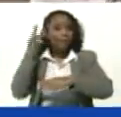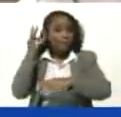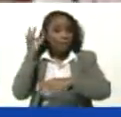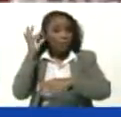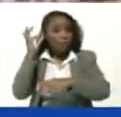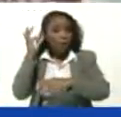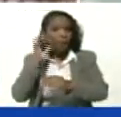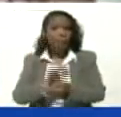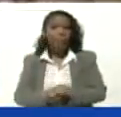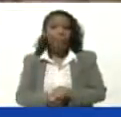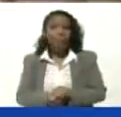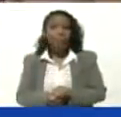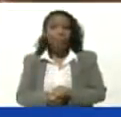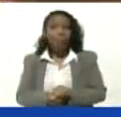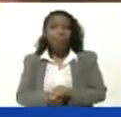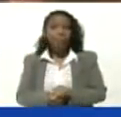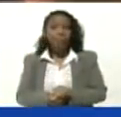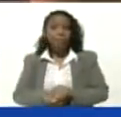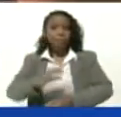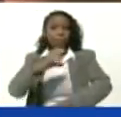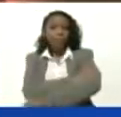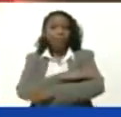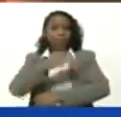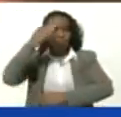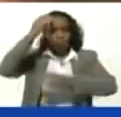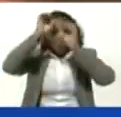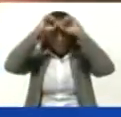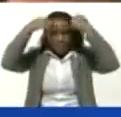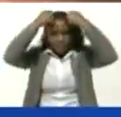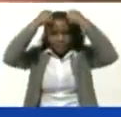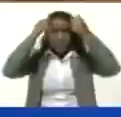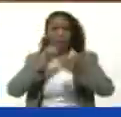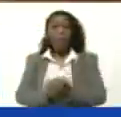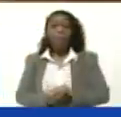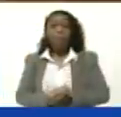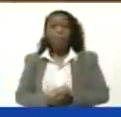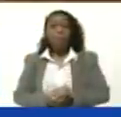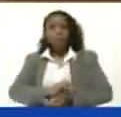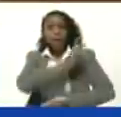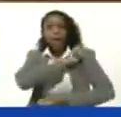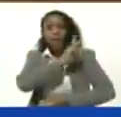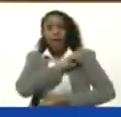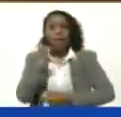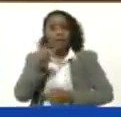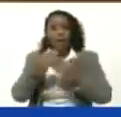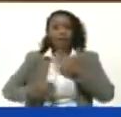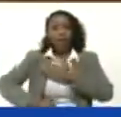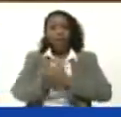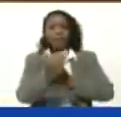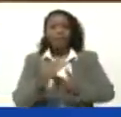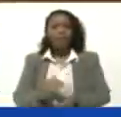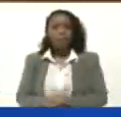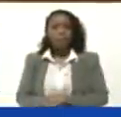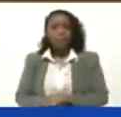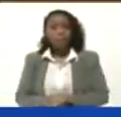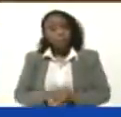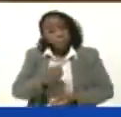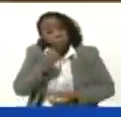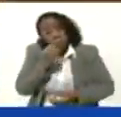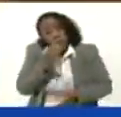Santaella Capitana Miliciana Yelipse La avanzadora Bueno